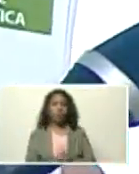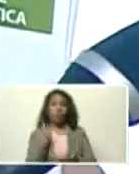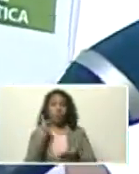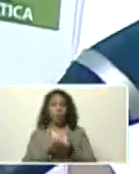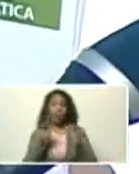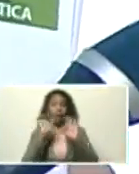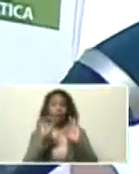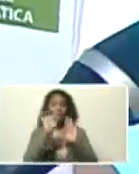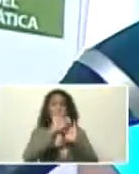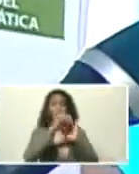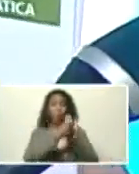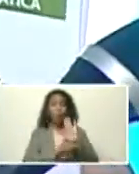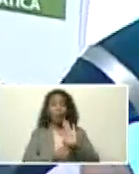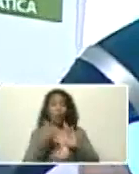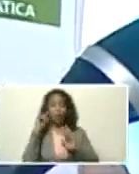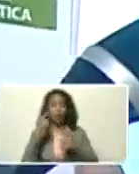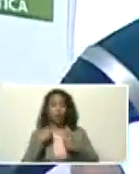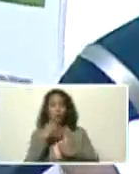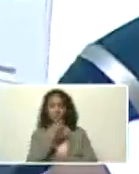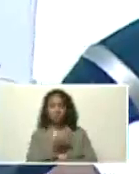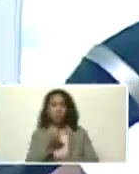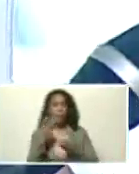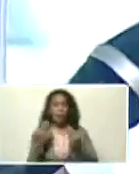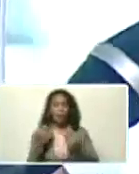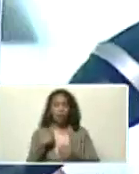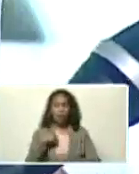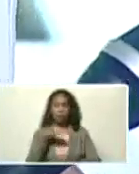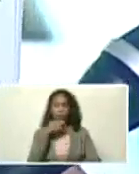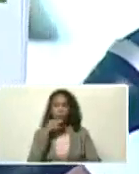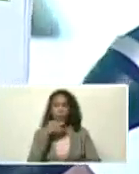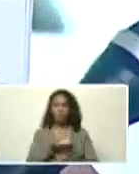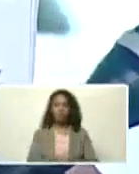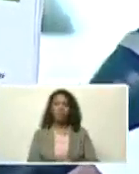me pongo triste, y si me llega bastante, me pongo bravo,